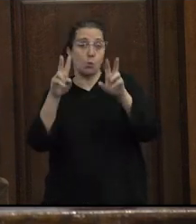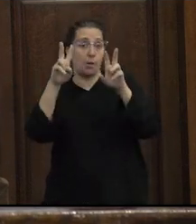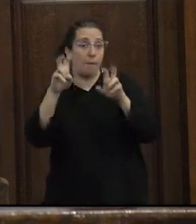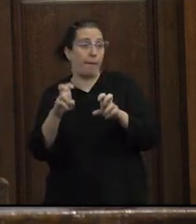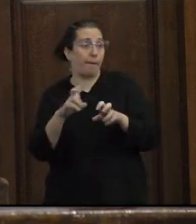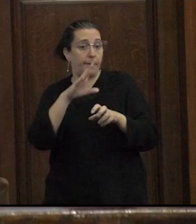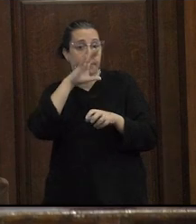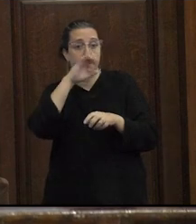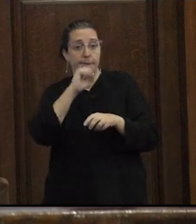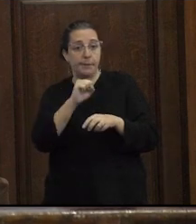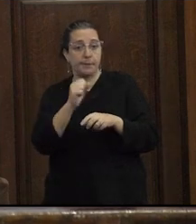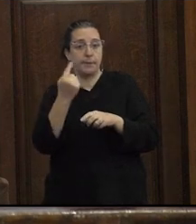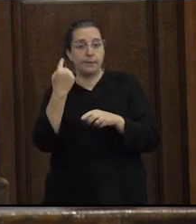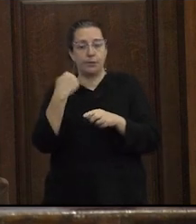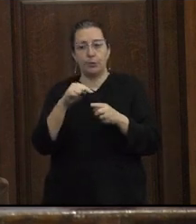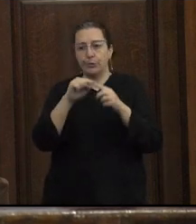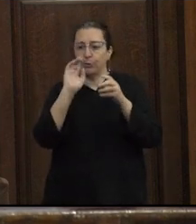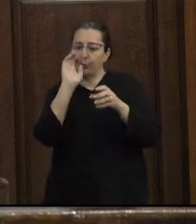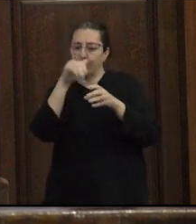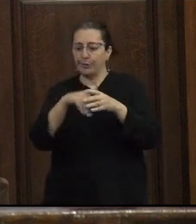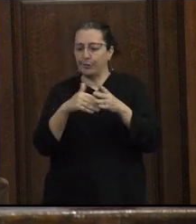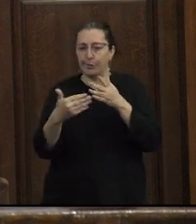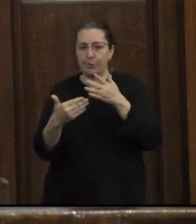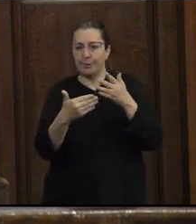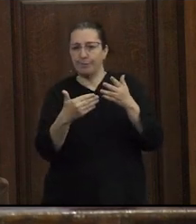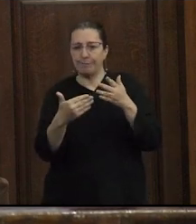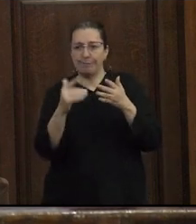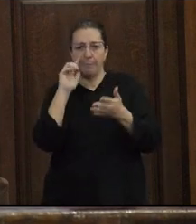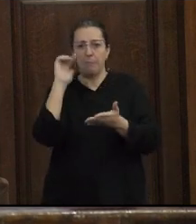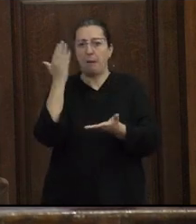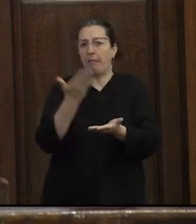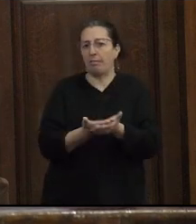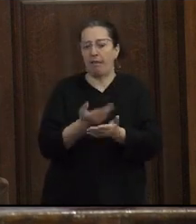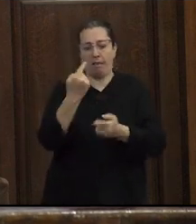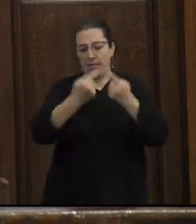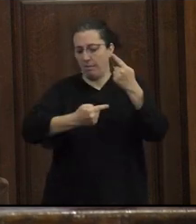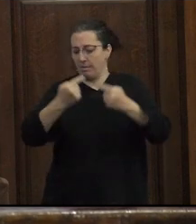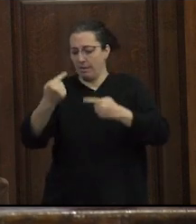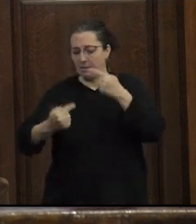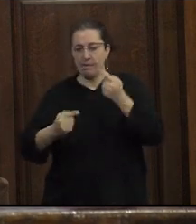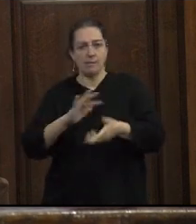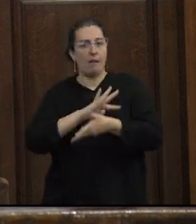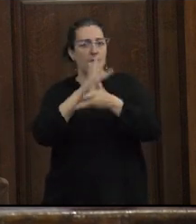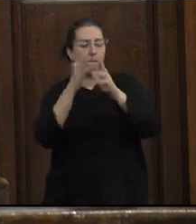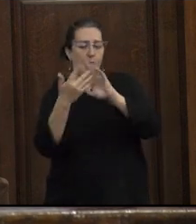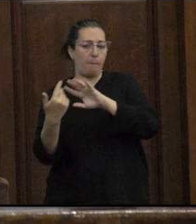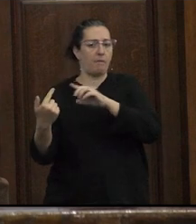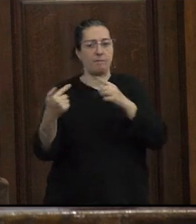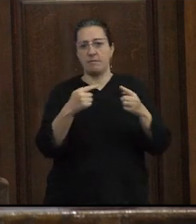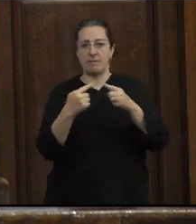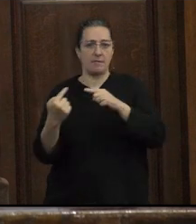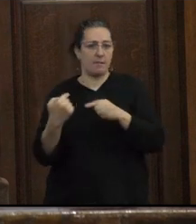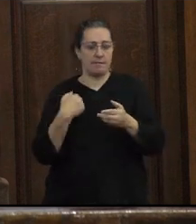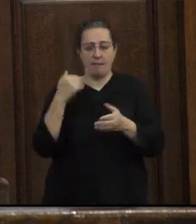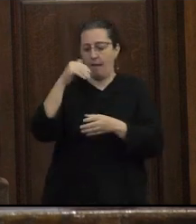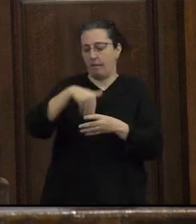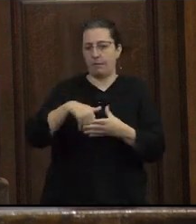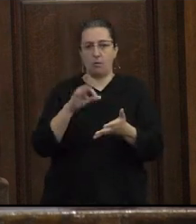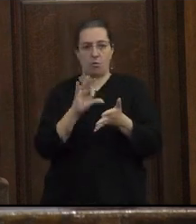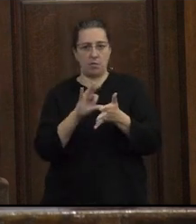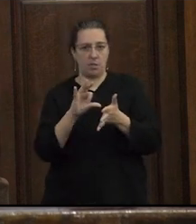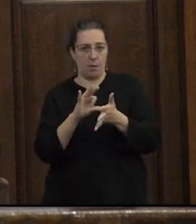sino de esos interticios en donde se van planteando distintas formas de disidencia ante estos sistemas